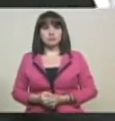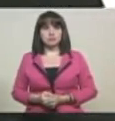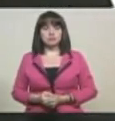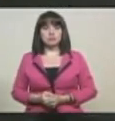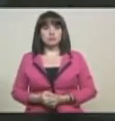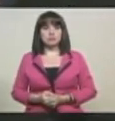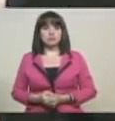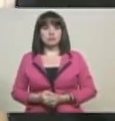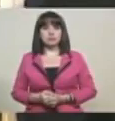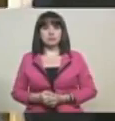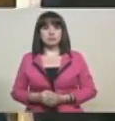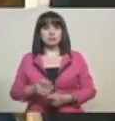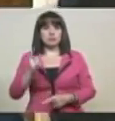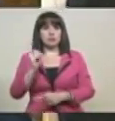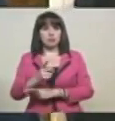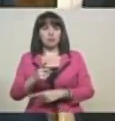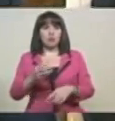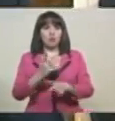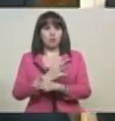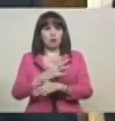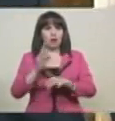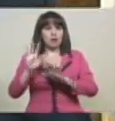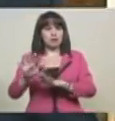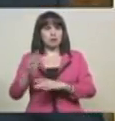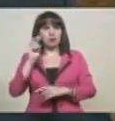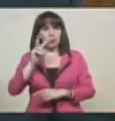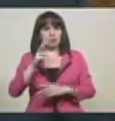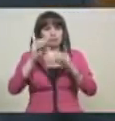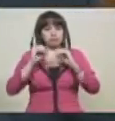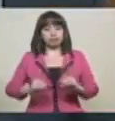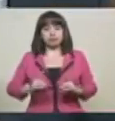Nos tocó, pido, solicito excusas, Ernesto,